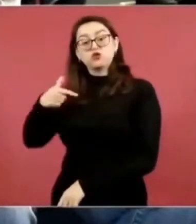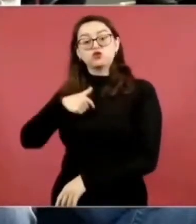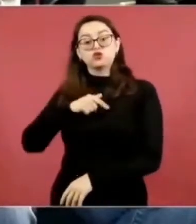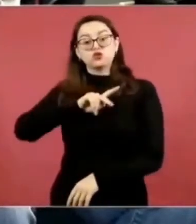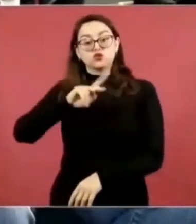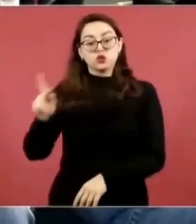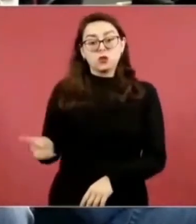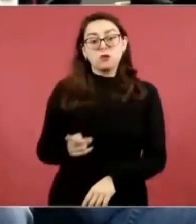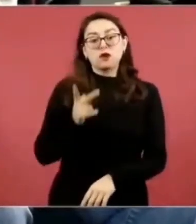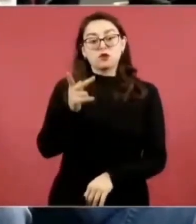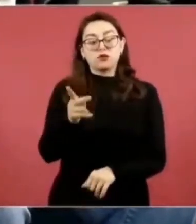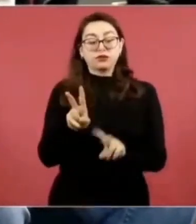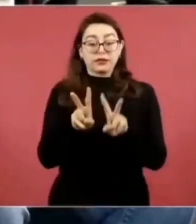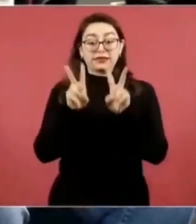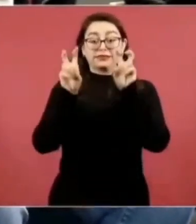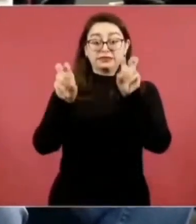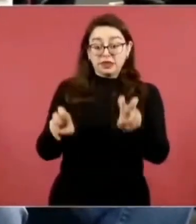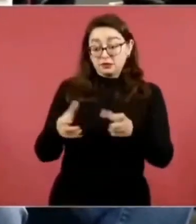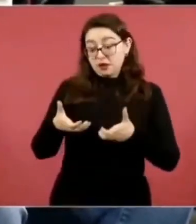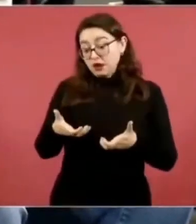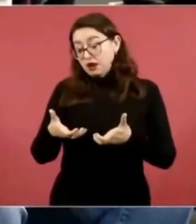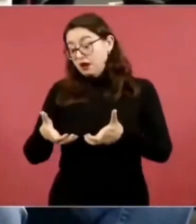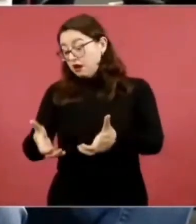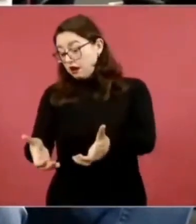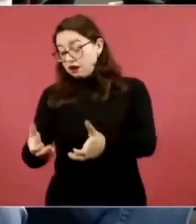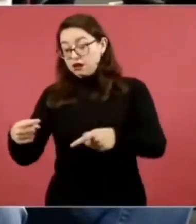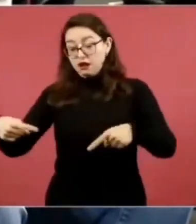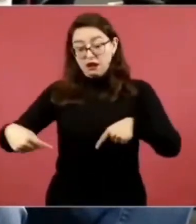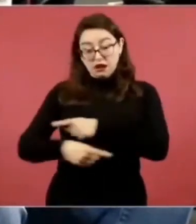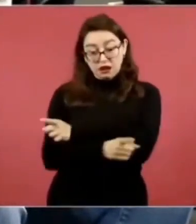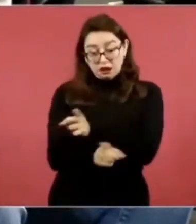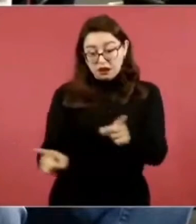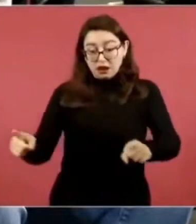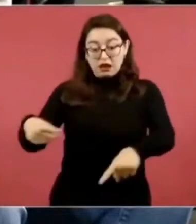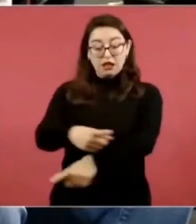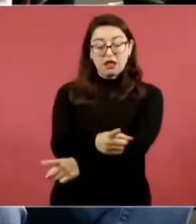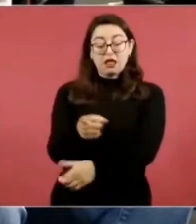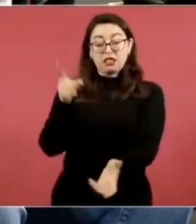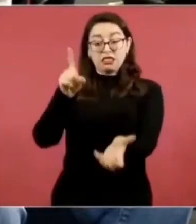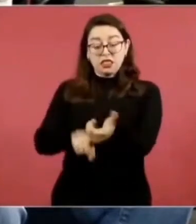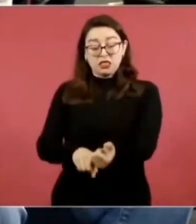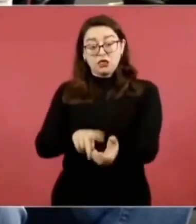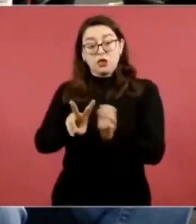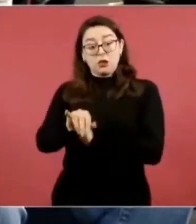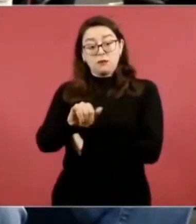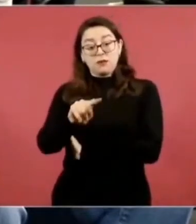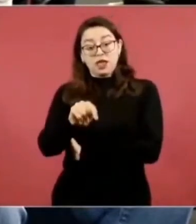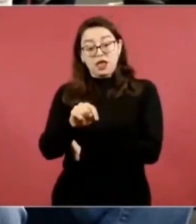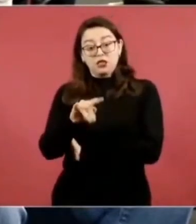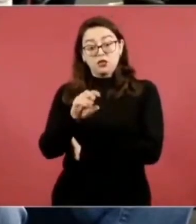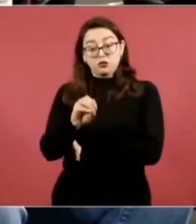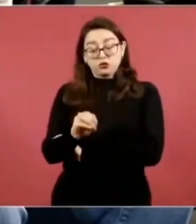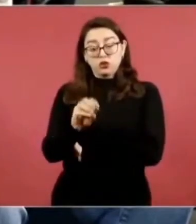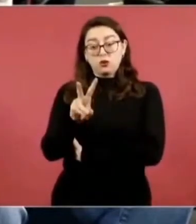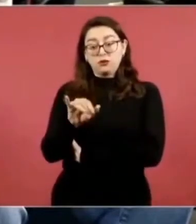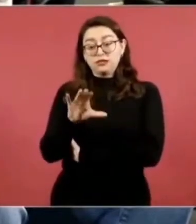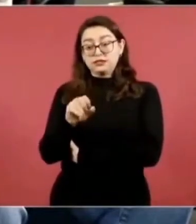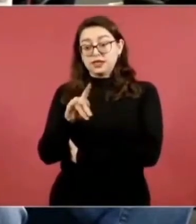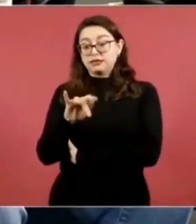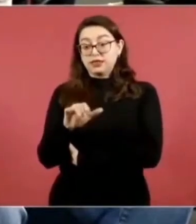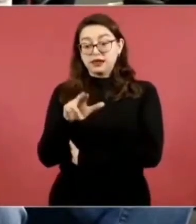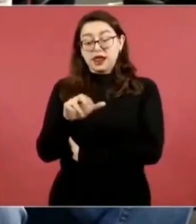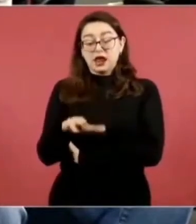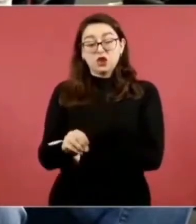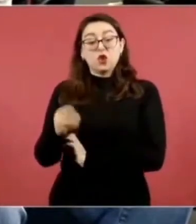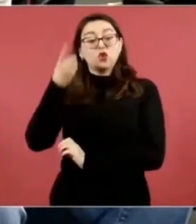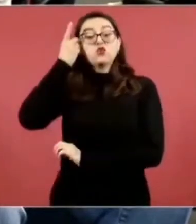viaducto bicentenario y por qué. Y pues no me han dado la respuesta de